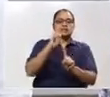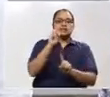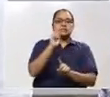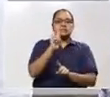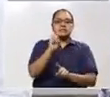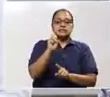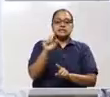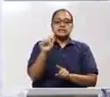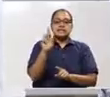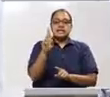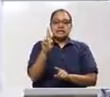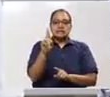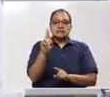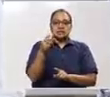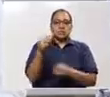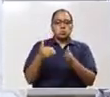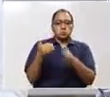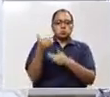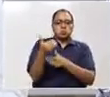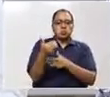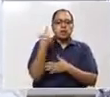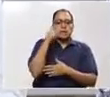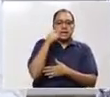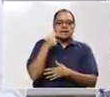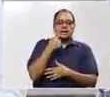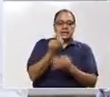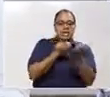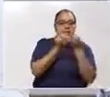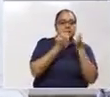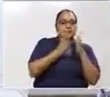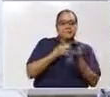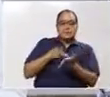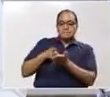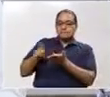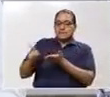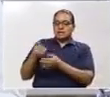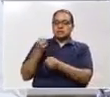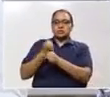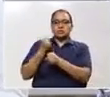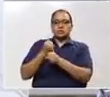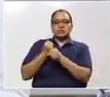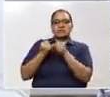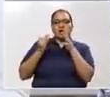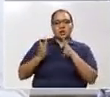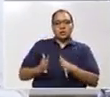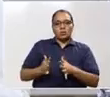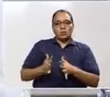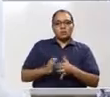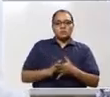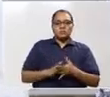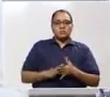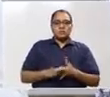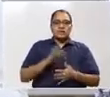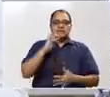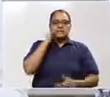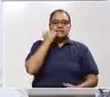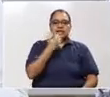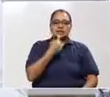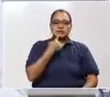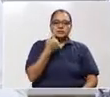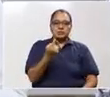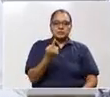empresas le paguen a sus trabajadores. Para ser más precisos, quiero pedirle